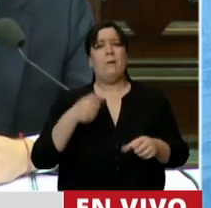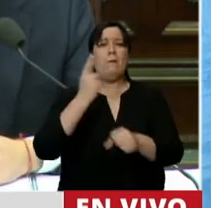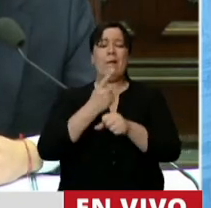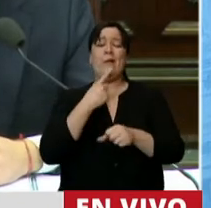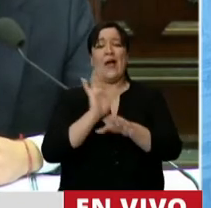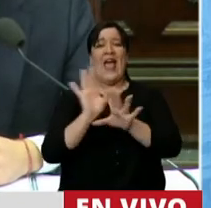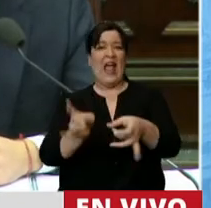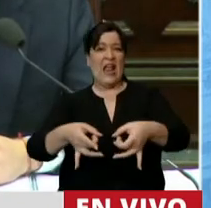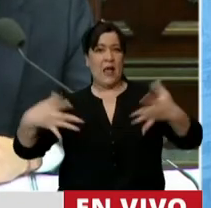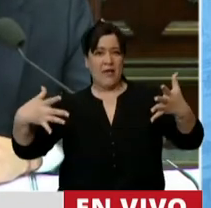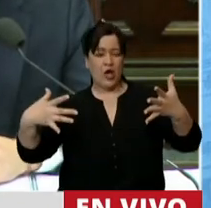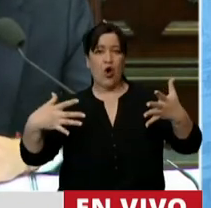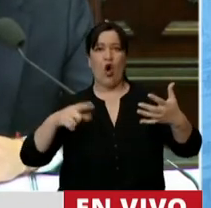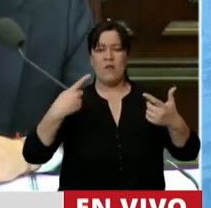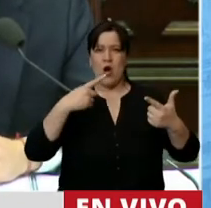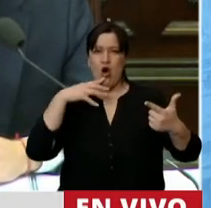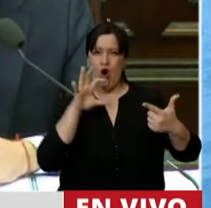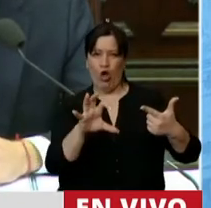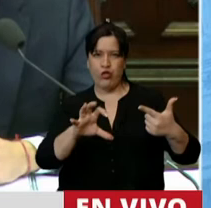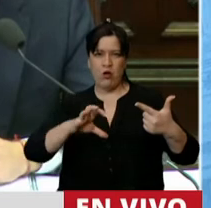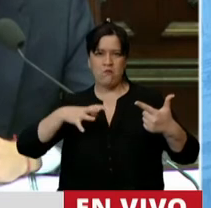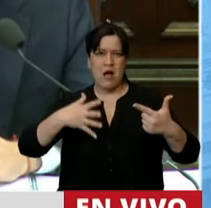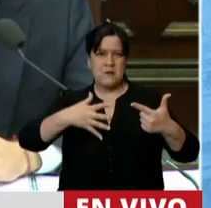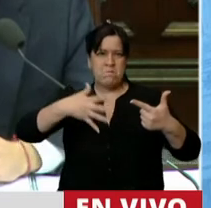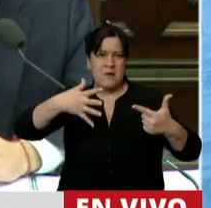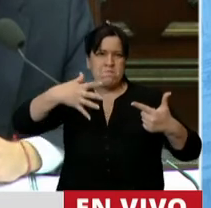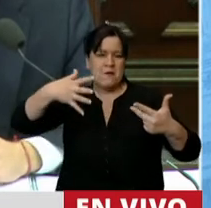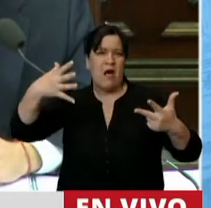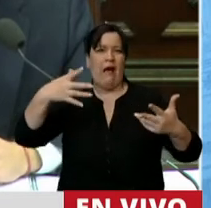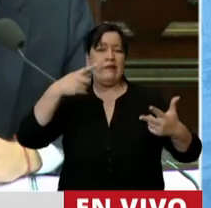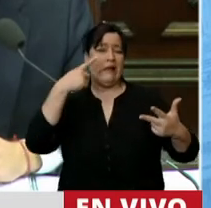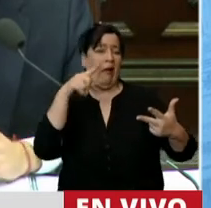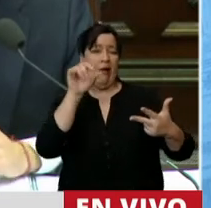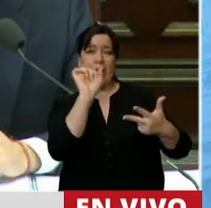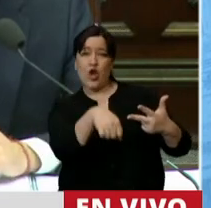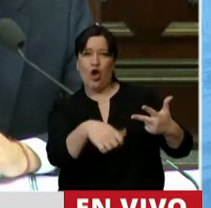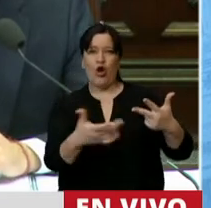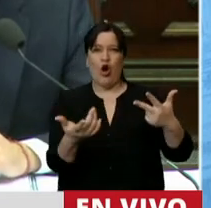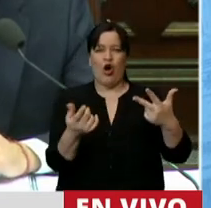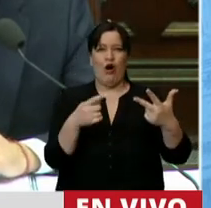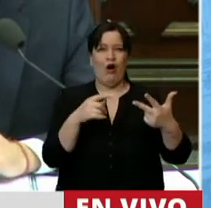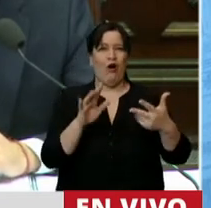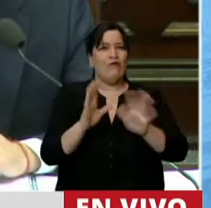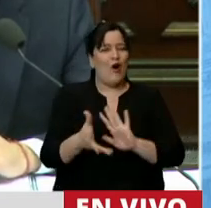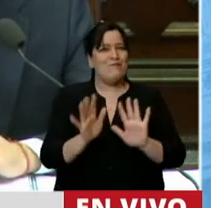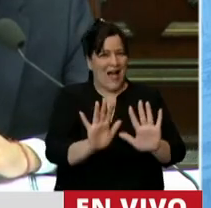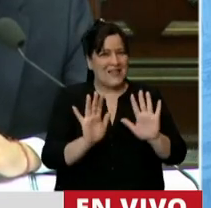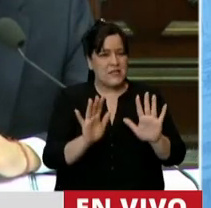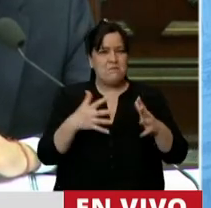enemigo. Después te odio. Te ignoro, si es posible, en la vida del país.